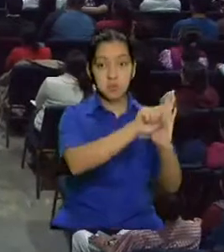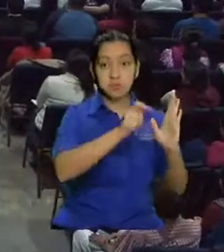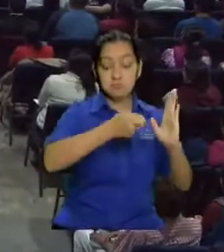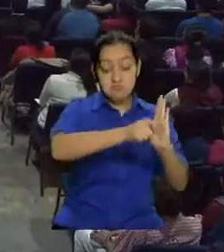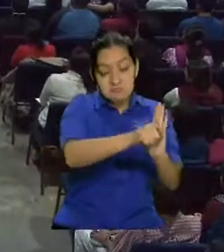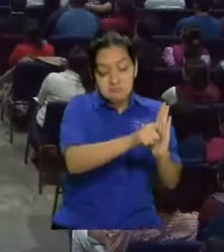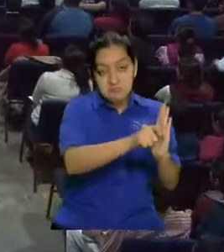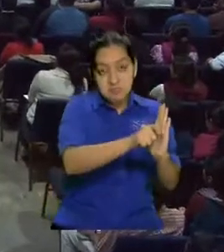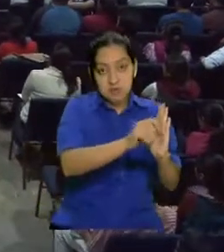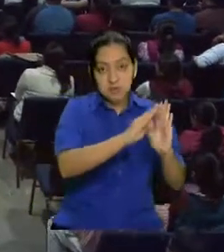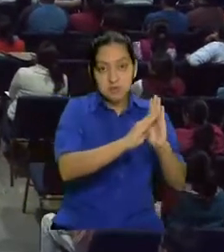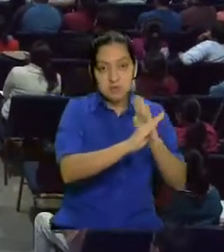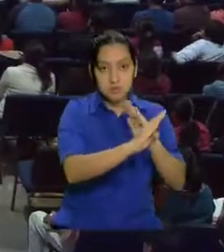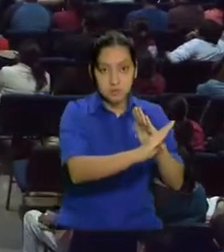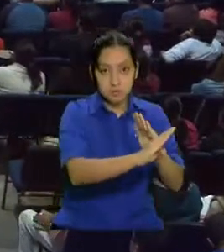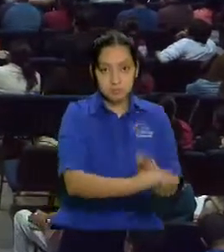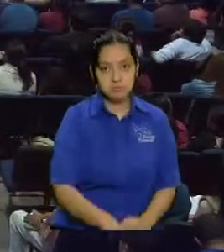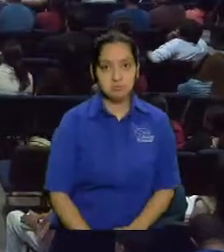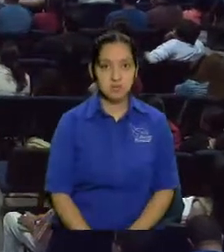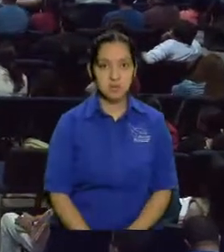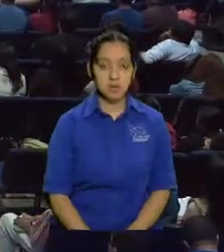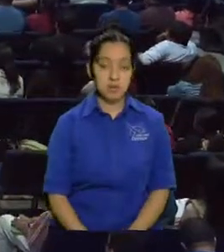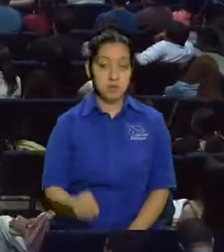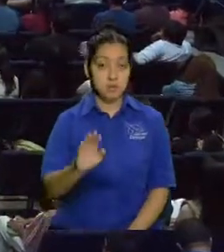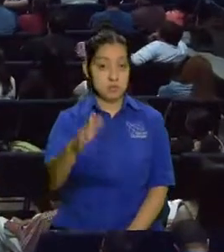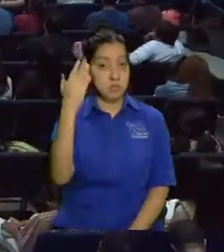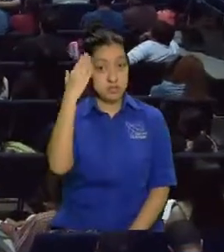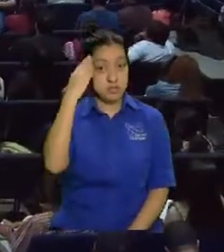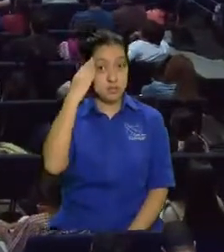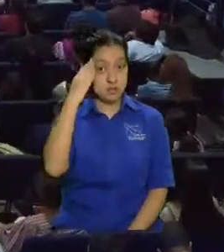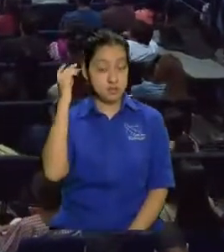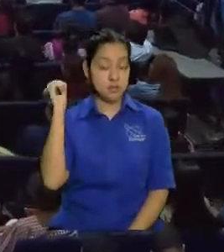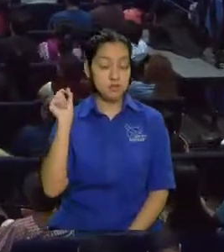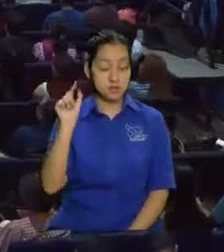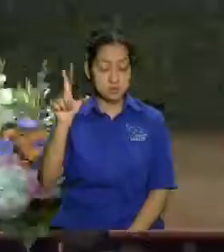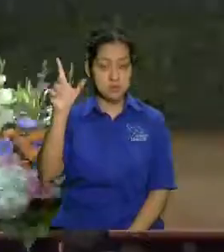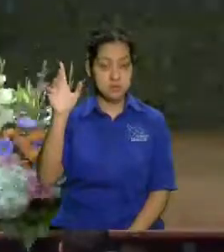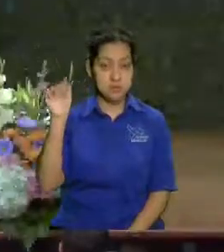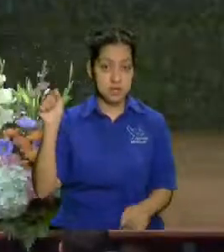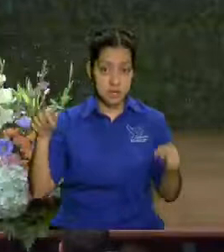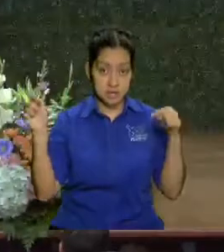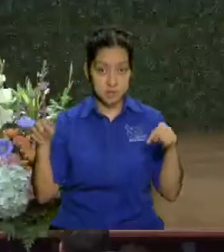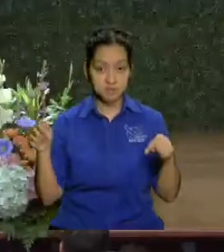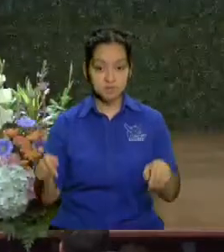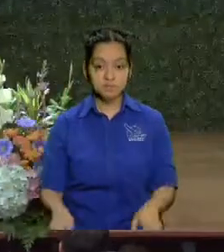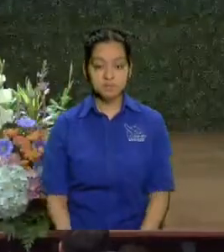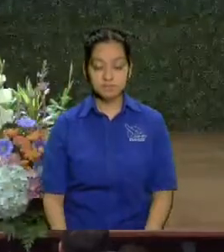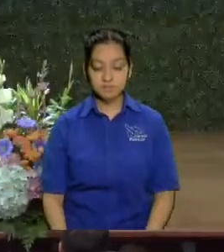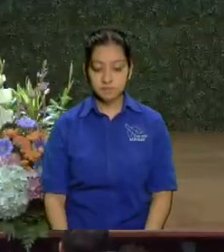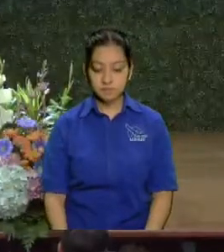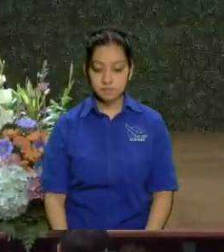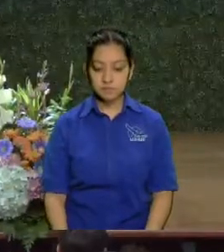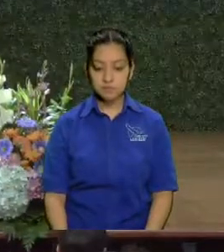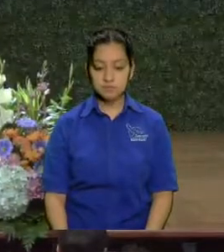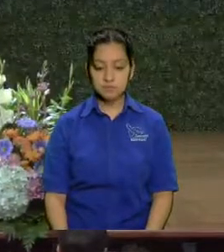entonces como usted sabe como son las costumbres de aquí hermano no pues esas no son costumbres del reino no es que sean